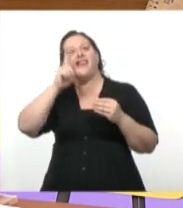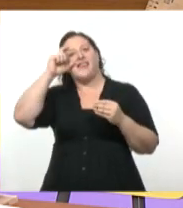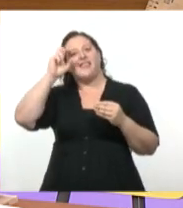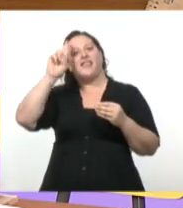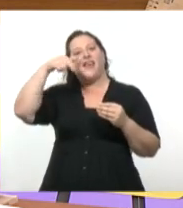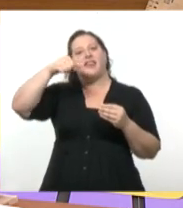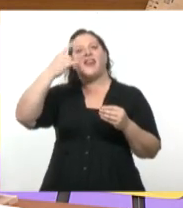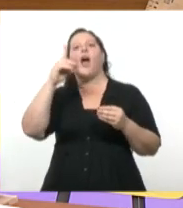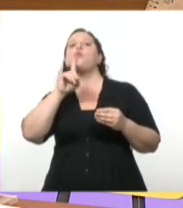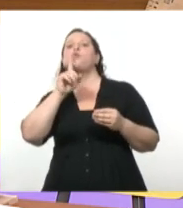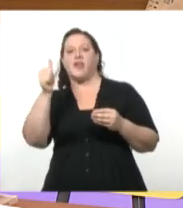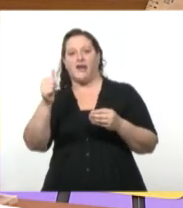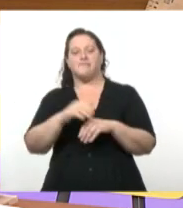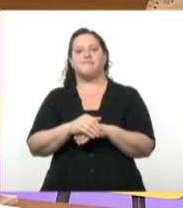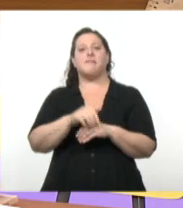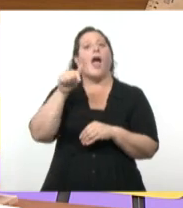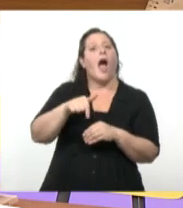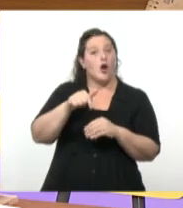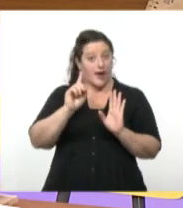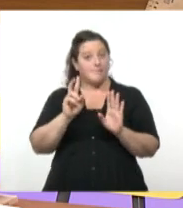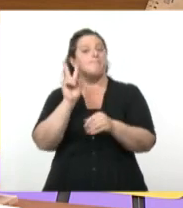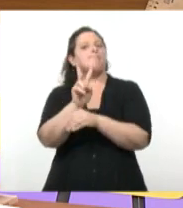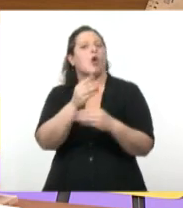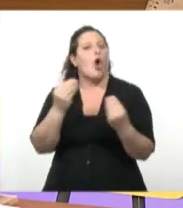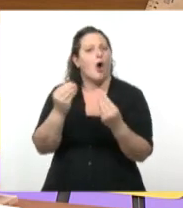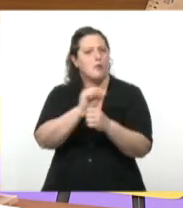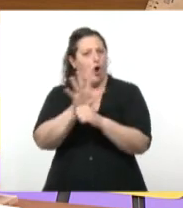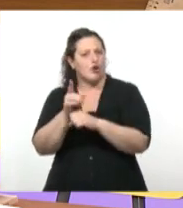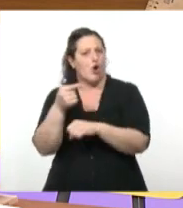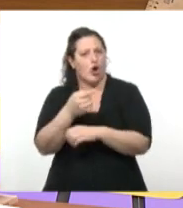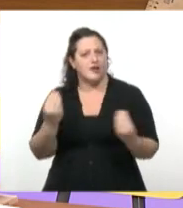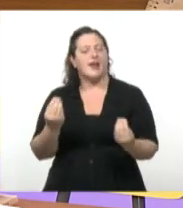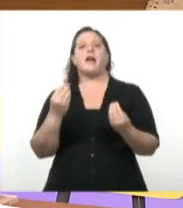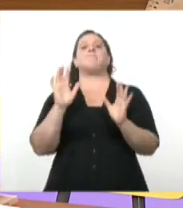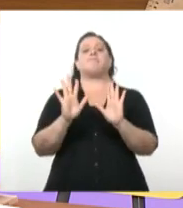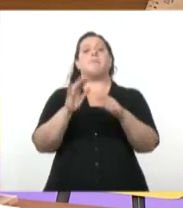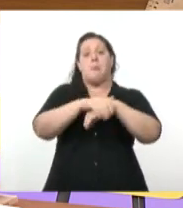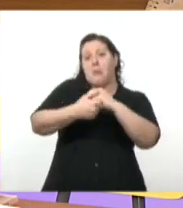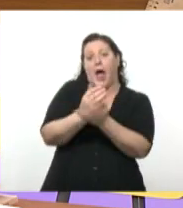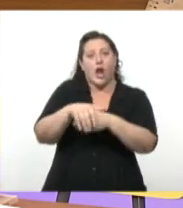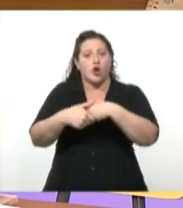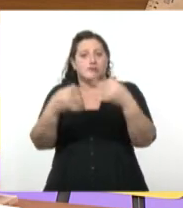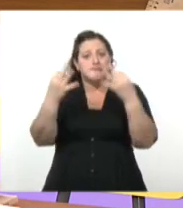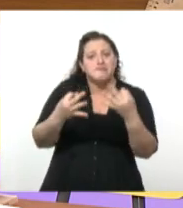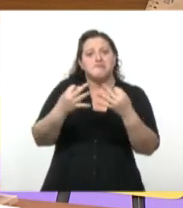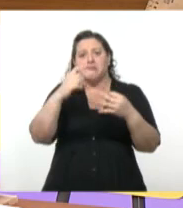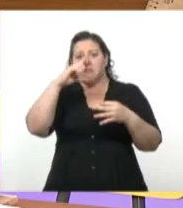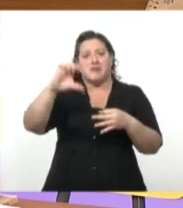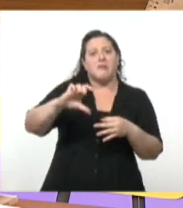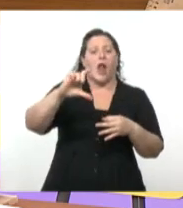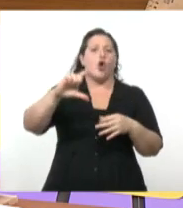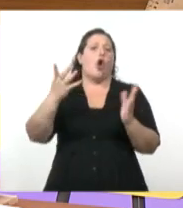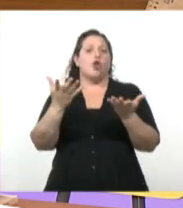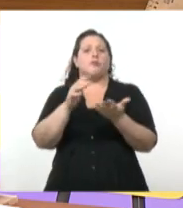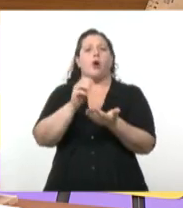coronavirus. Uno, lavate las manos a fondo y con frecuencia usando un desinfectante a base de alcohol o con agua y jabón. Dos, evita